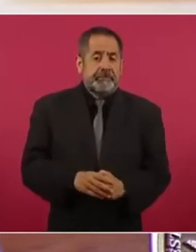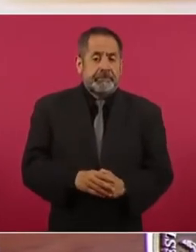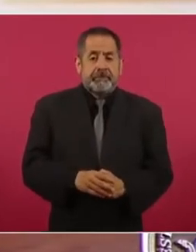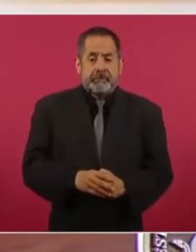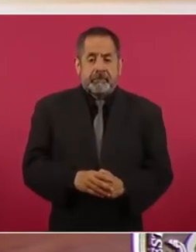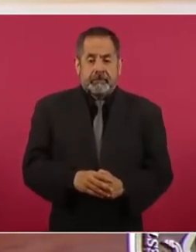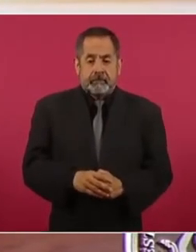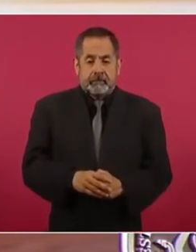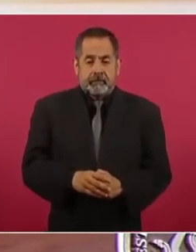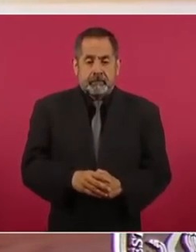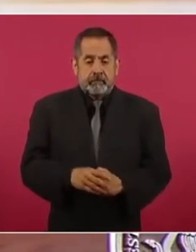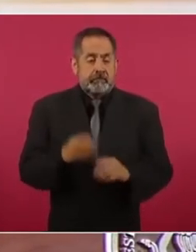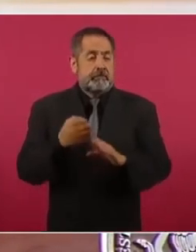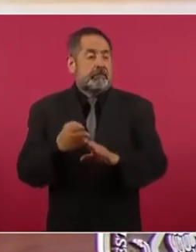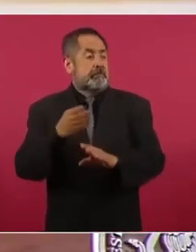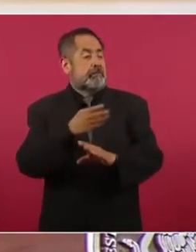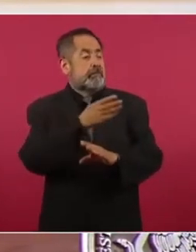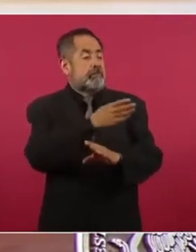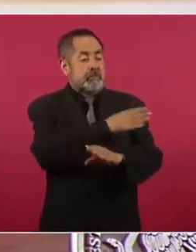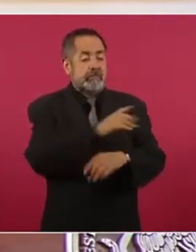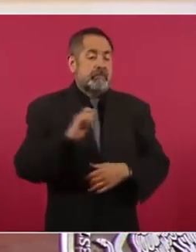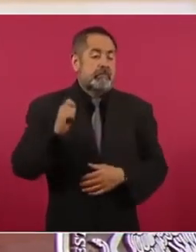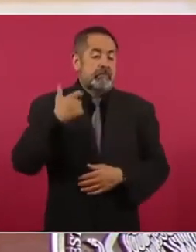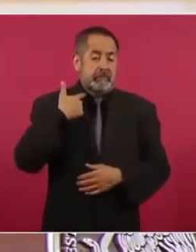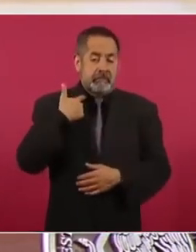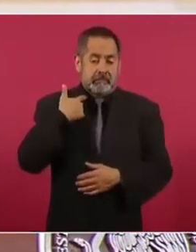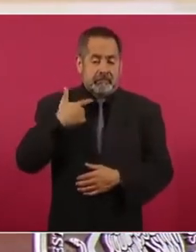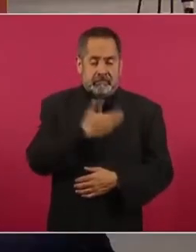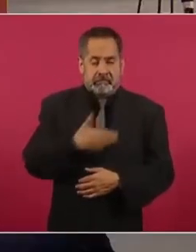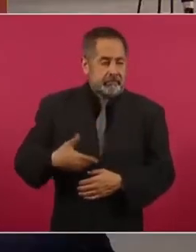Algo que no han hecho nuestros opositores.